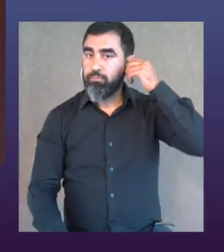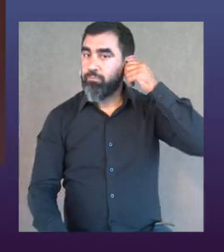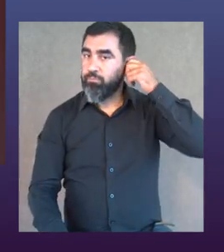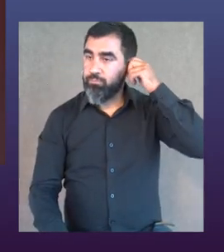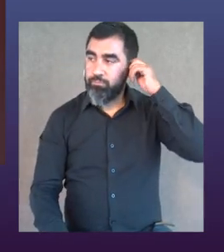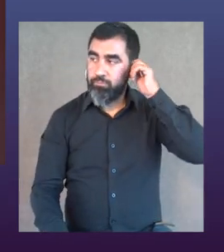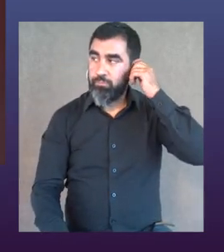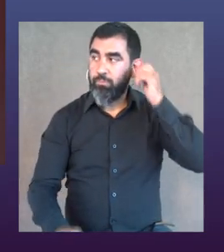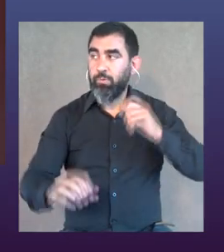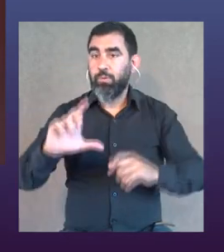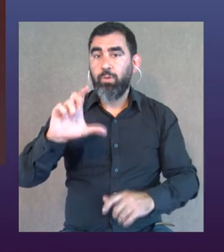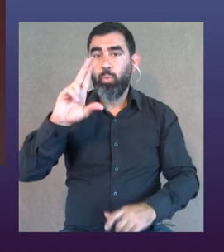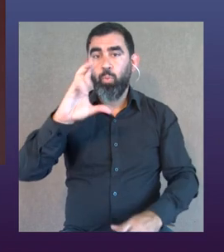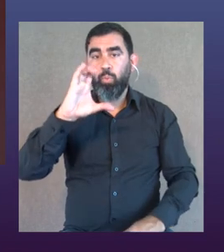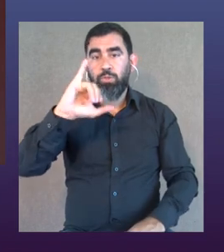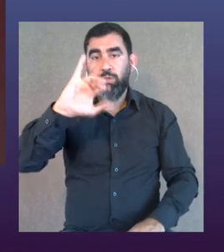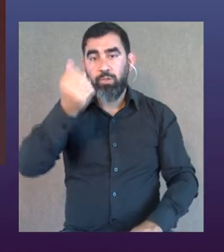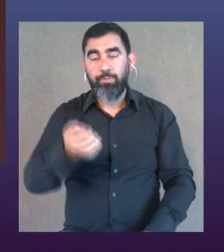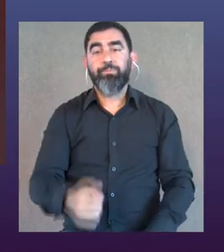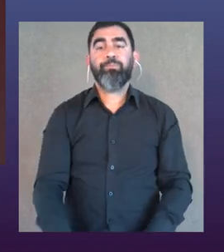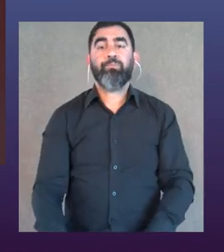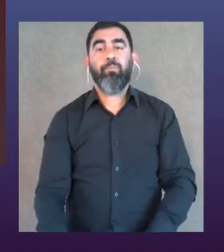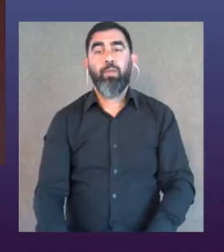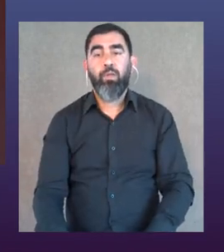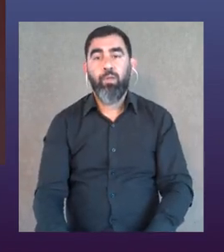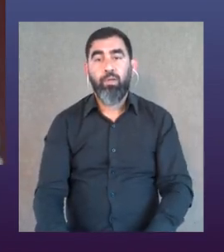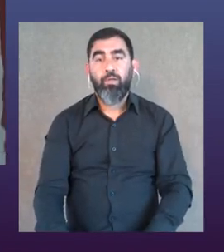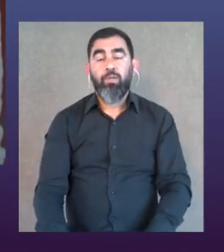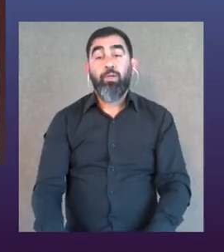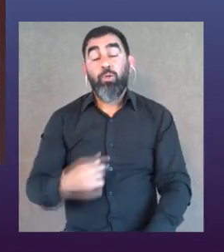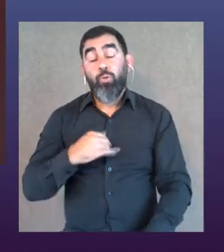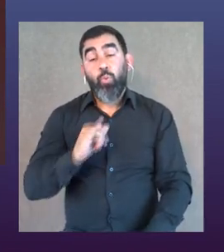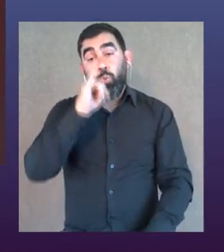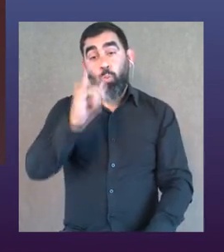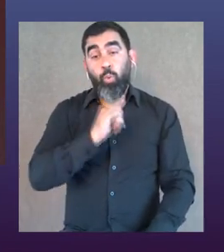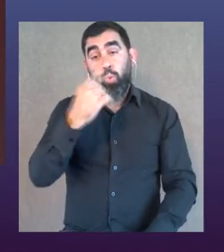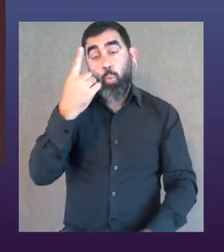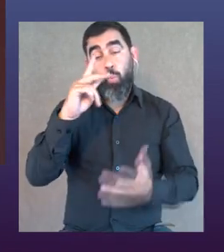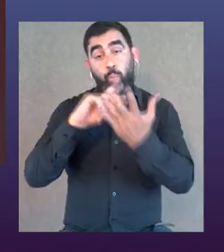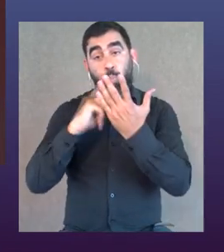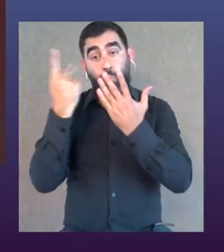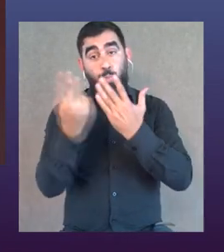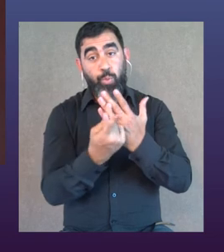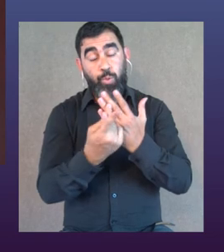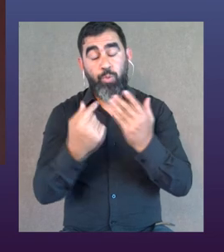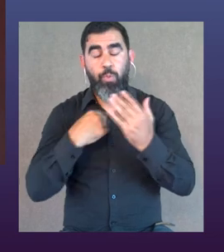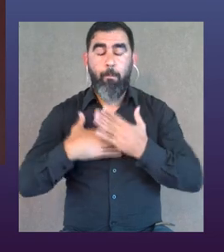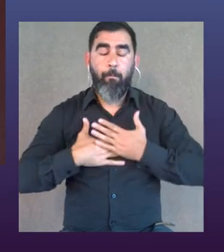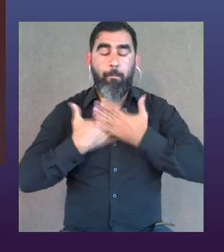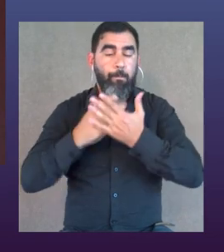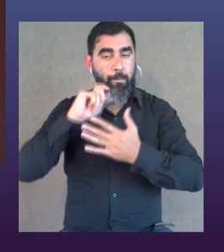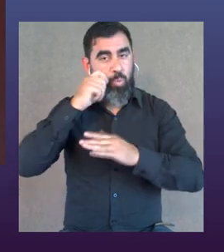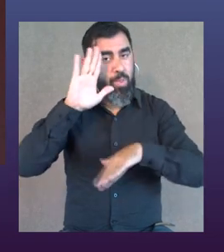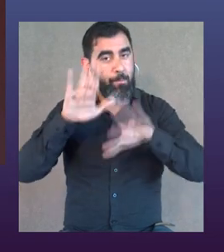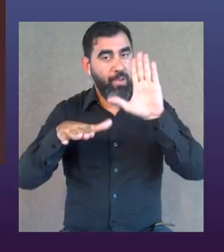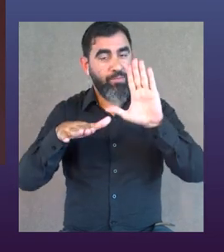Valentina. Lucía, termino contigo. Bueno, bueno, capaz que elijo para contarles uno de los proyectos porque es uno de